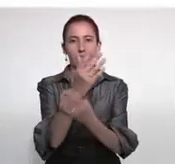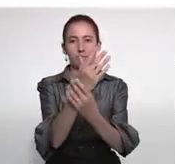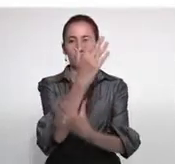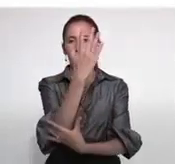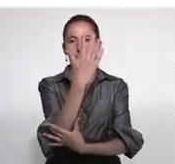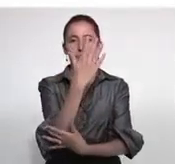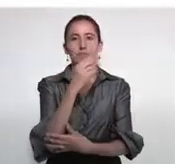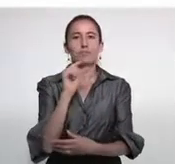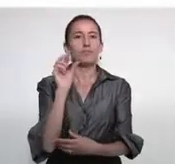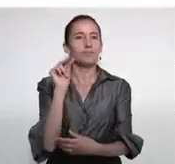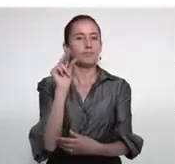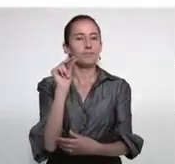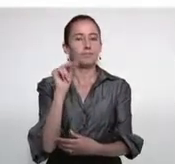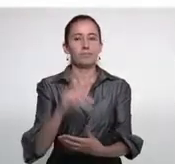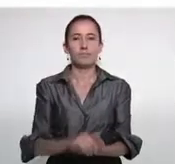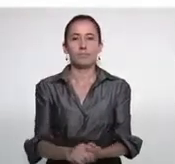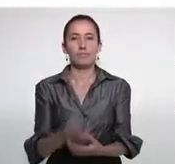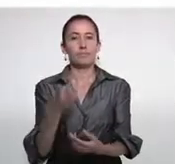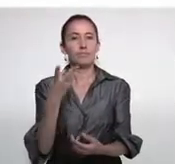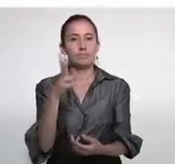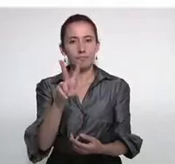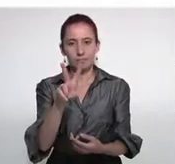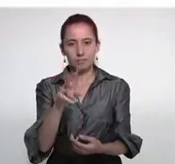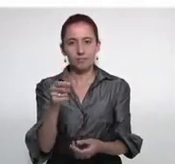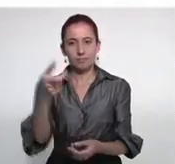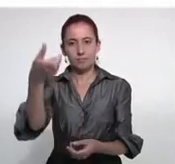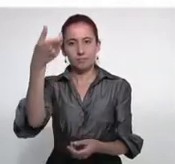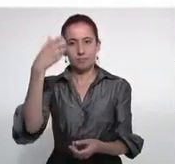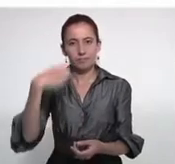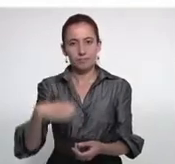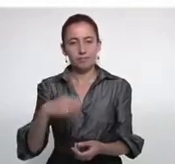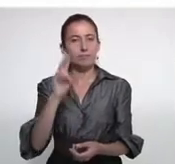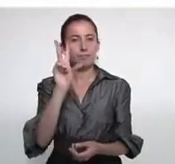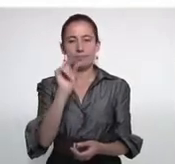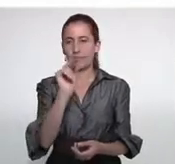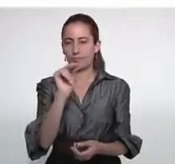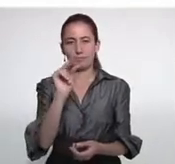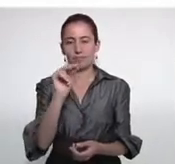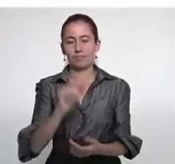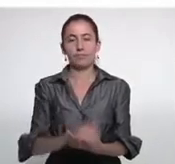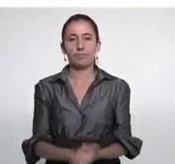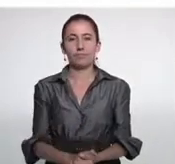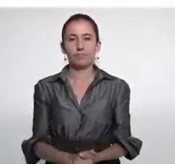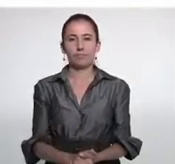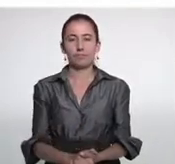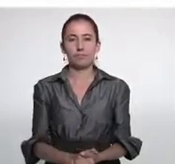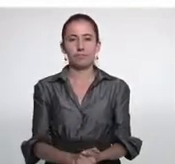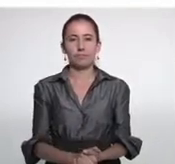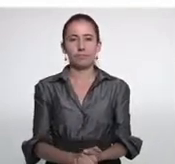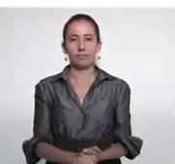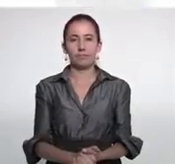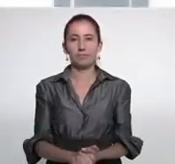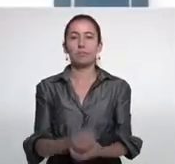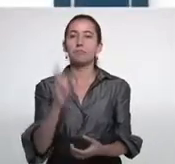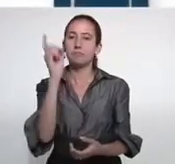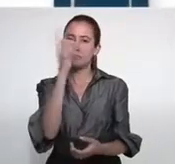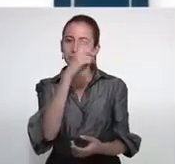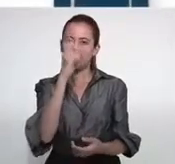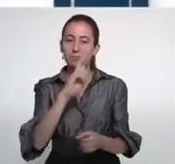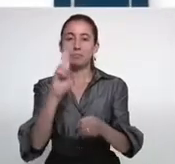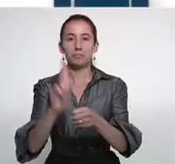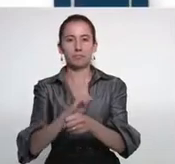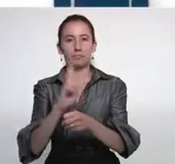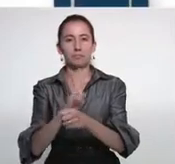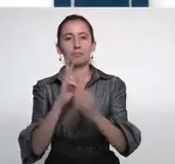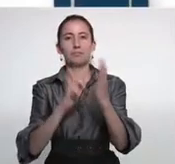tomarle de su brazo a la persona con discapacidad ni del bastón, ya que él seguía por los movimientos de su cuerpo. Si